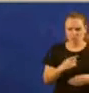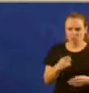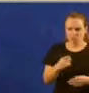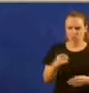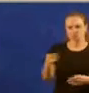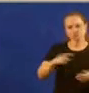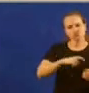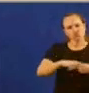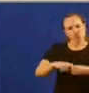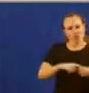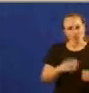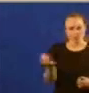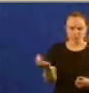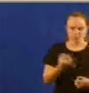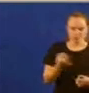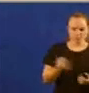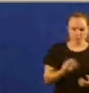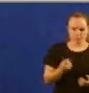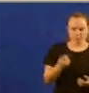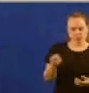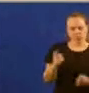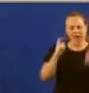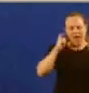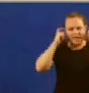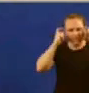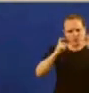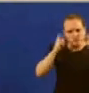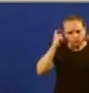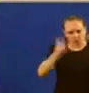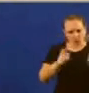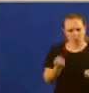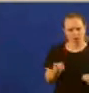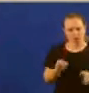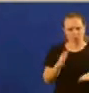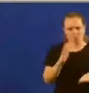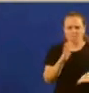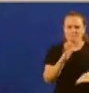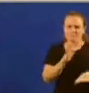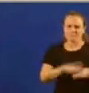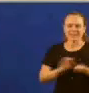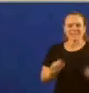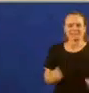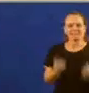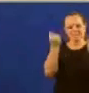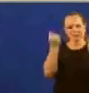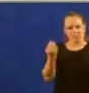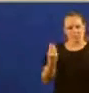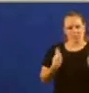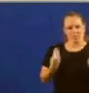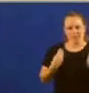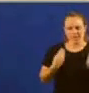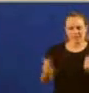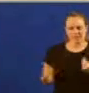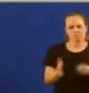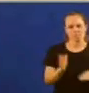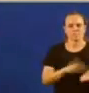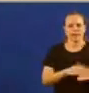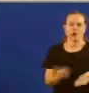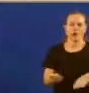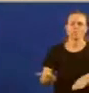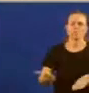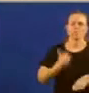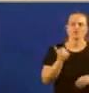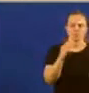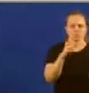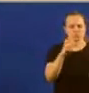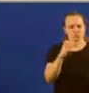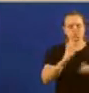solidarios e fagamos un esforzo que aforre vidas e construya novas oportunidades.